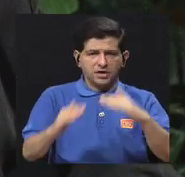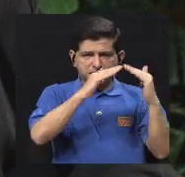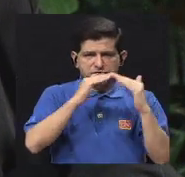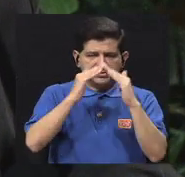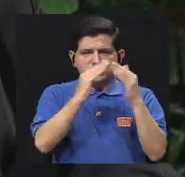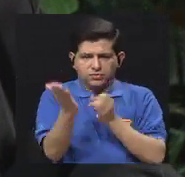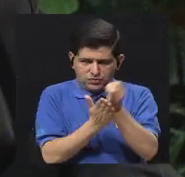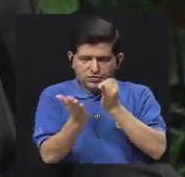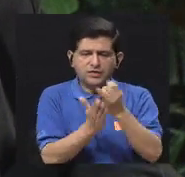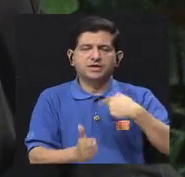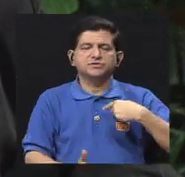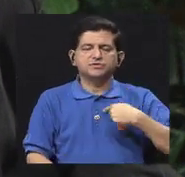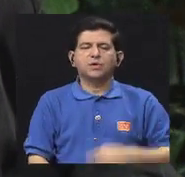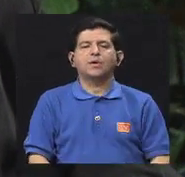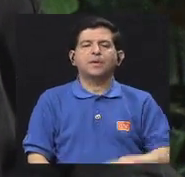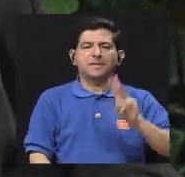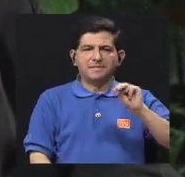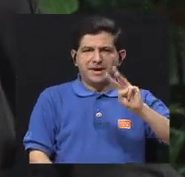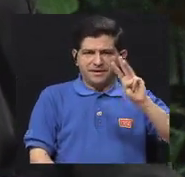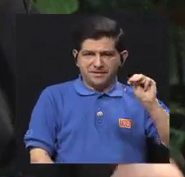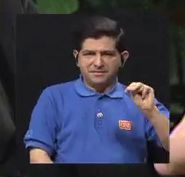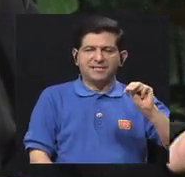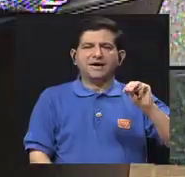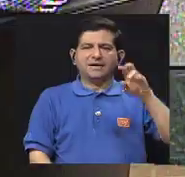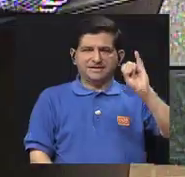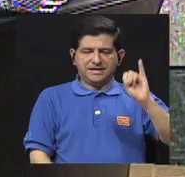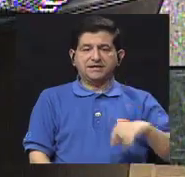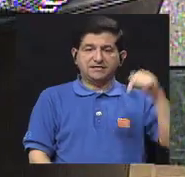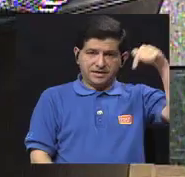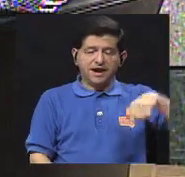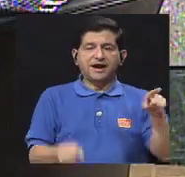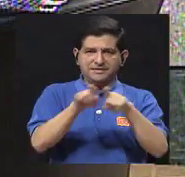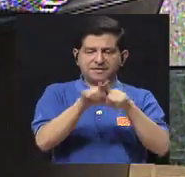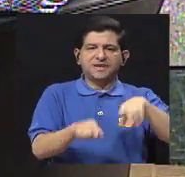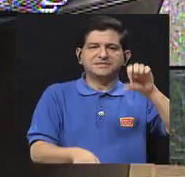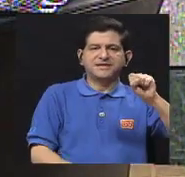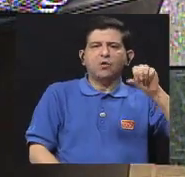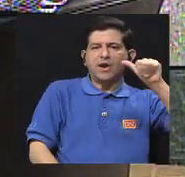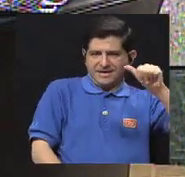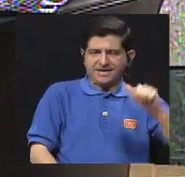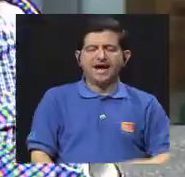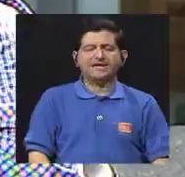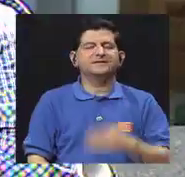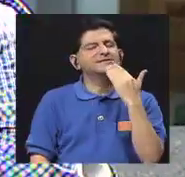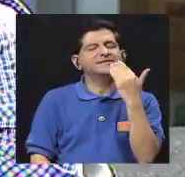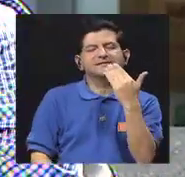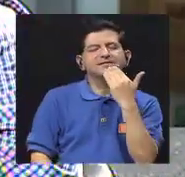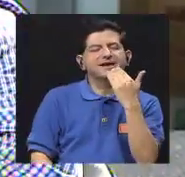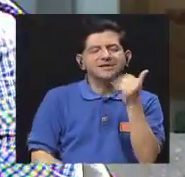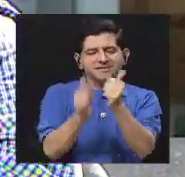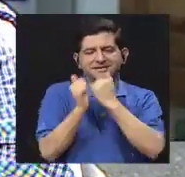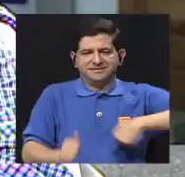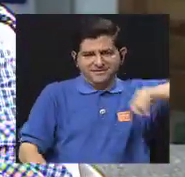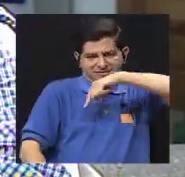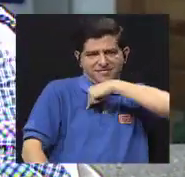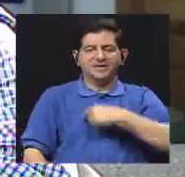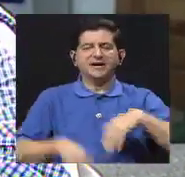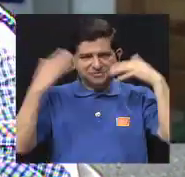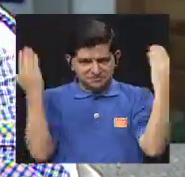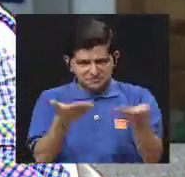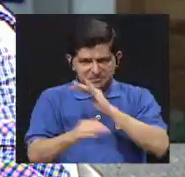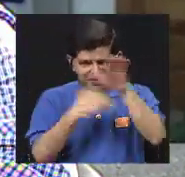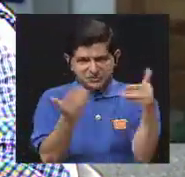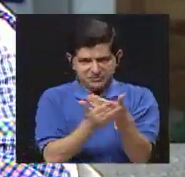Investigación. Soy María del Mar Izaguirre Sedeñi y conmigo se encuentra mi compañero. Saúl Aguilar, muchísimas gracias por acompañarnos y